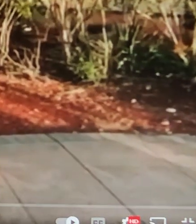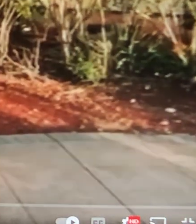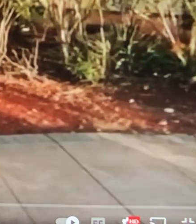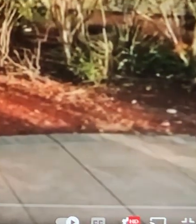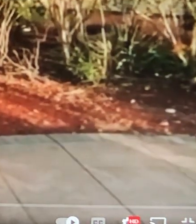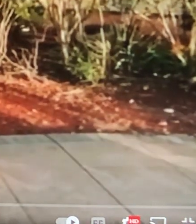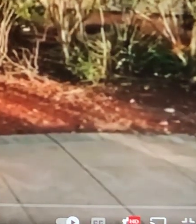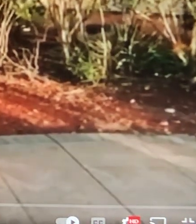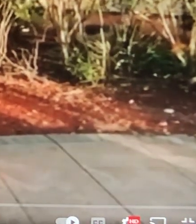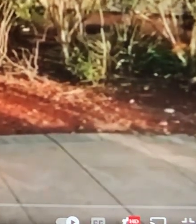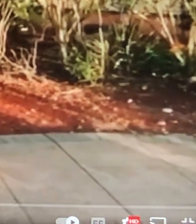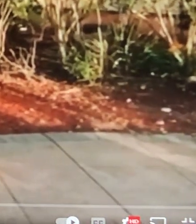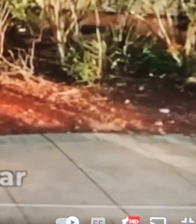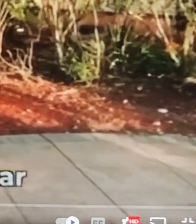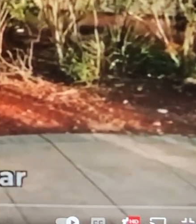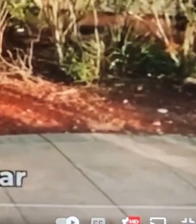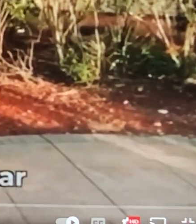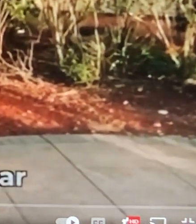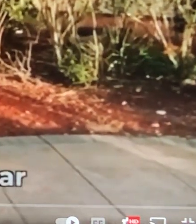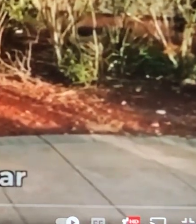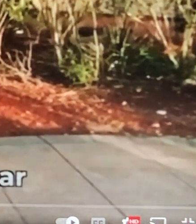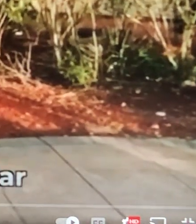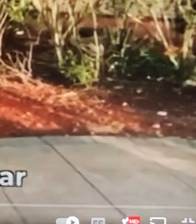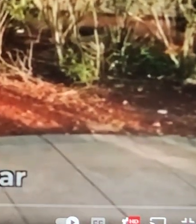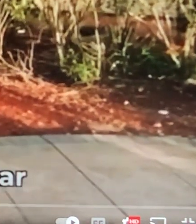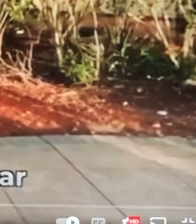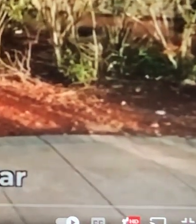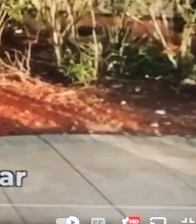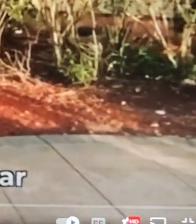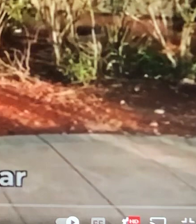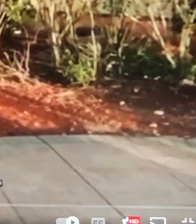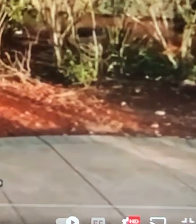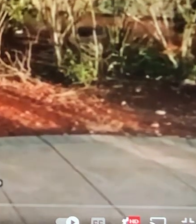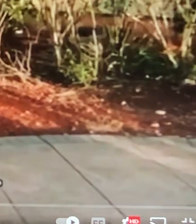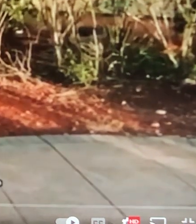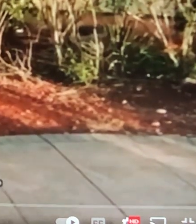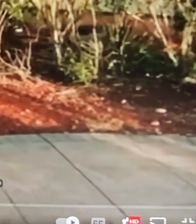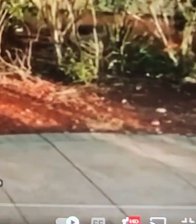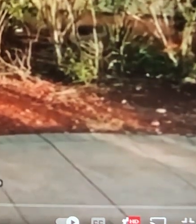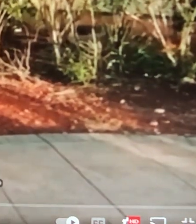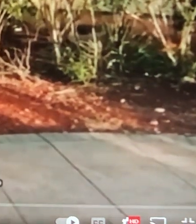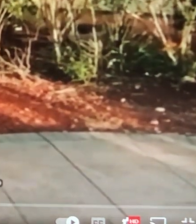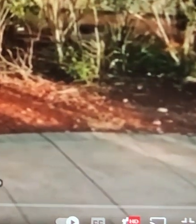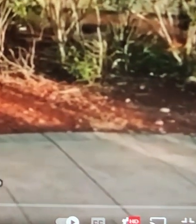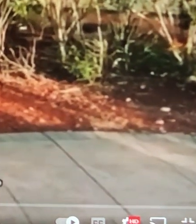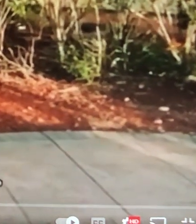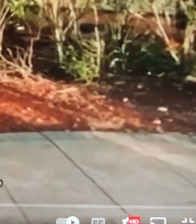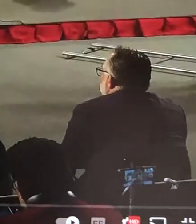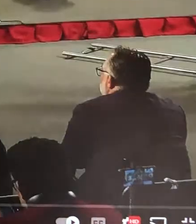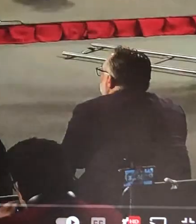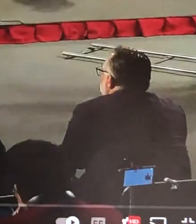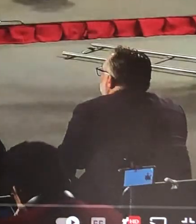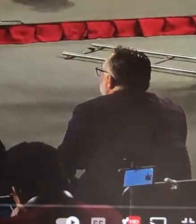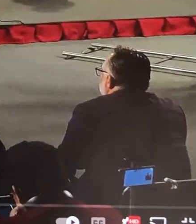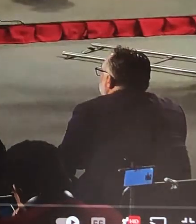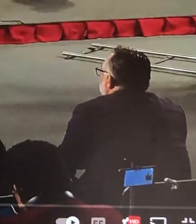países, pero siempre, aunque nos lo traten a arrebatar, llevaremos a México en la piel.